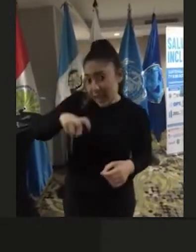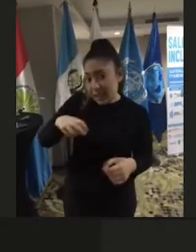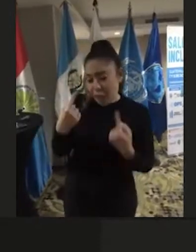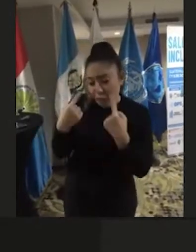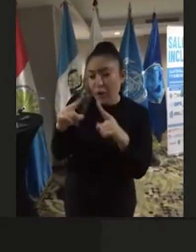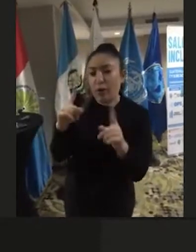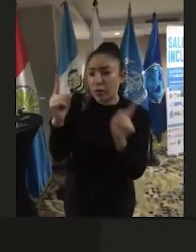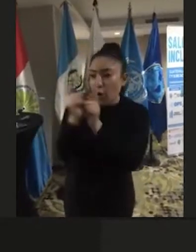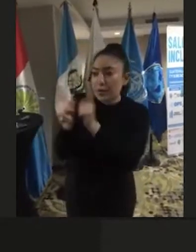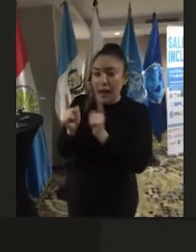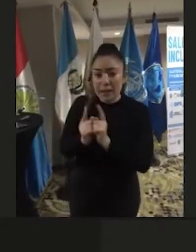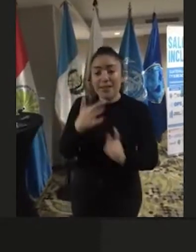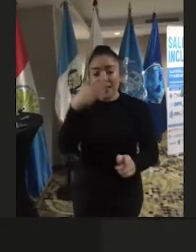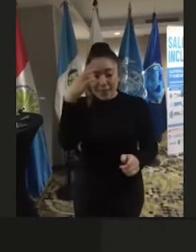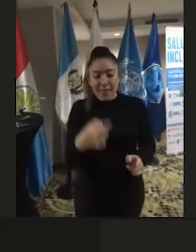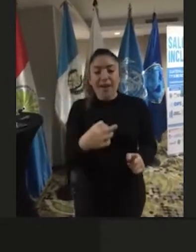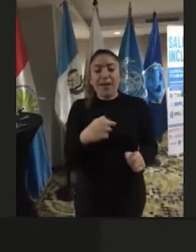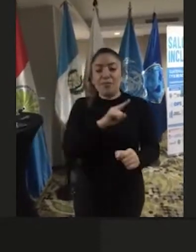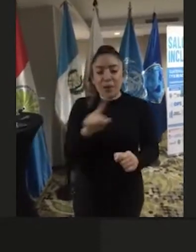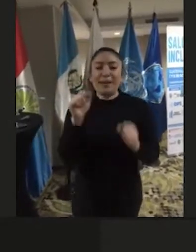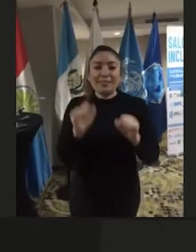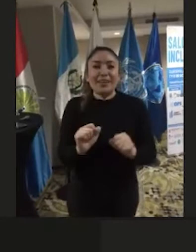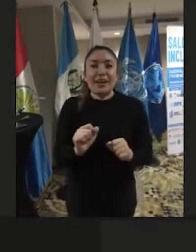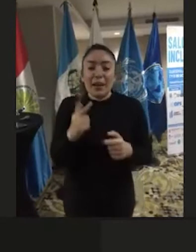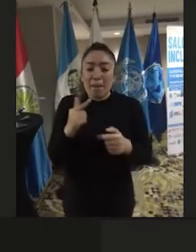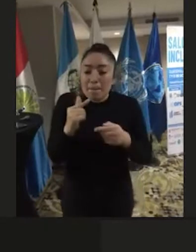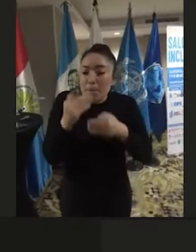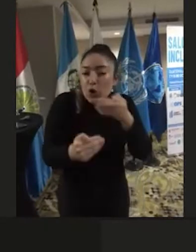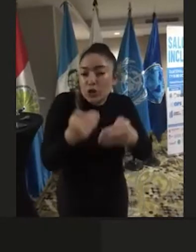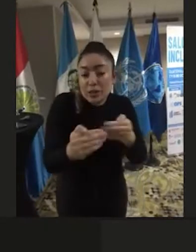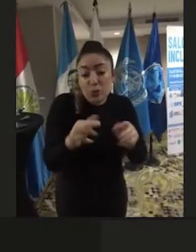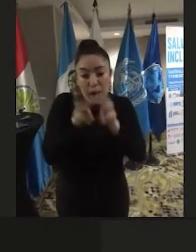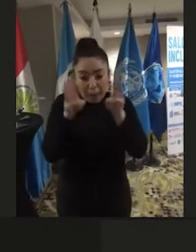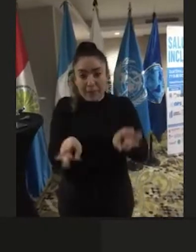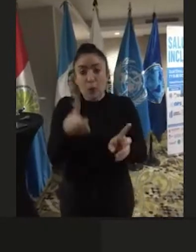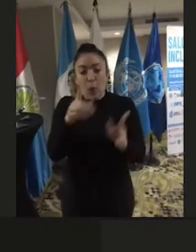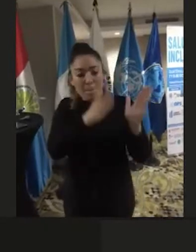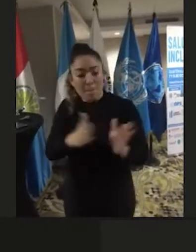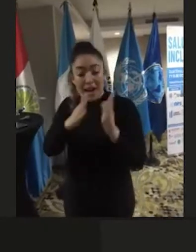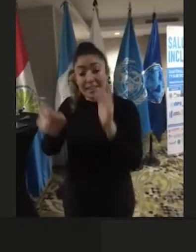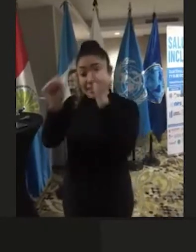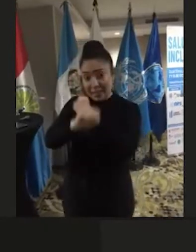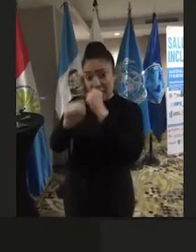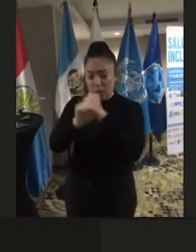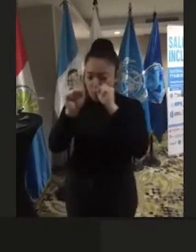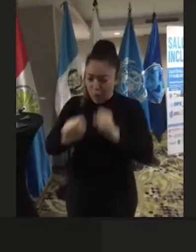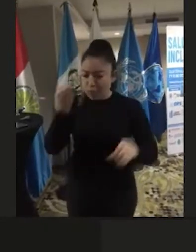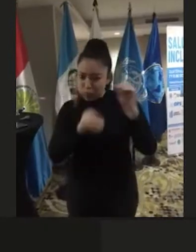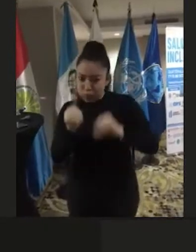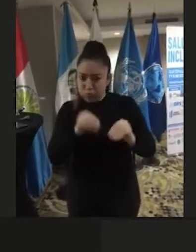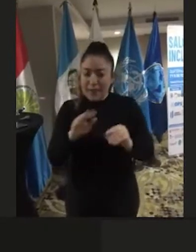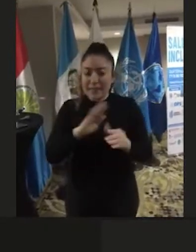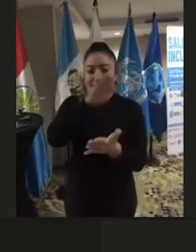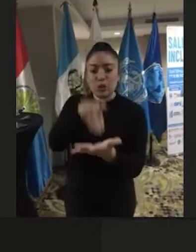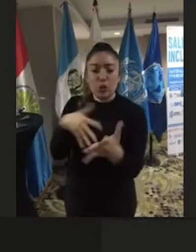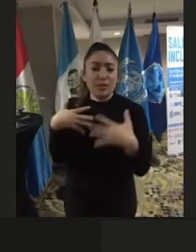encontradas realmente durante el proceso de la mesa, un plan estratégico que se elabore del sector